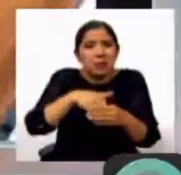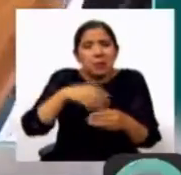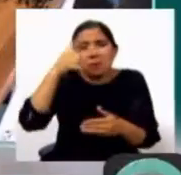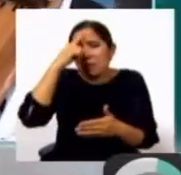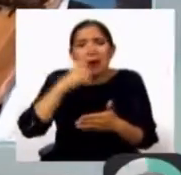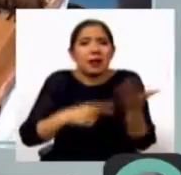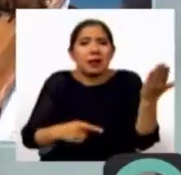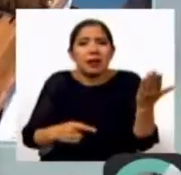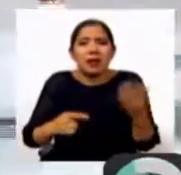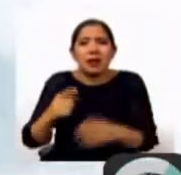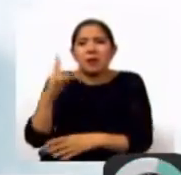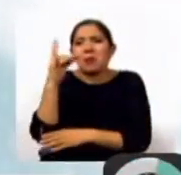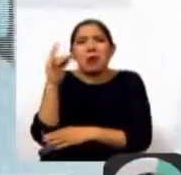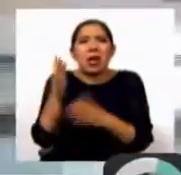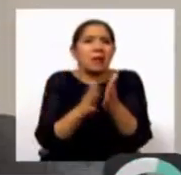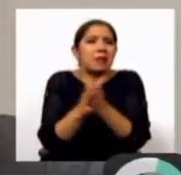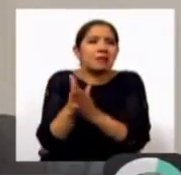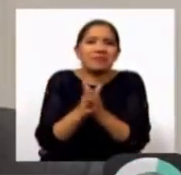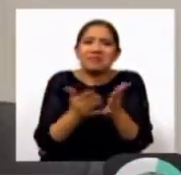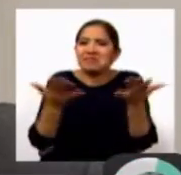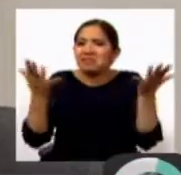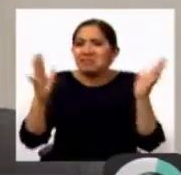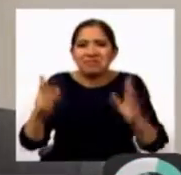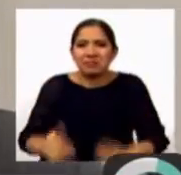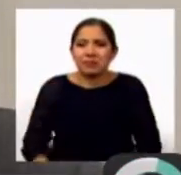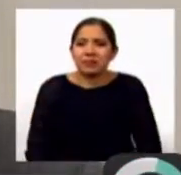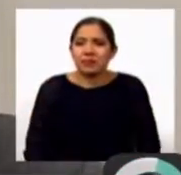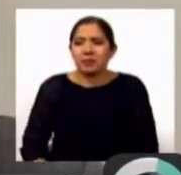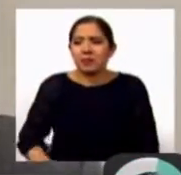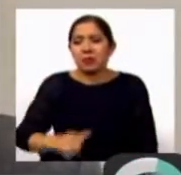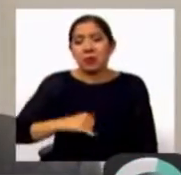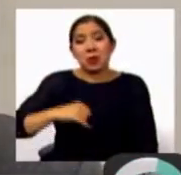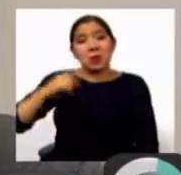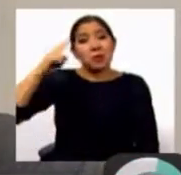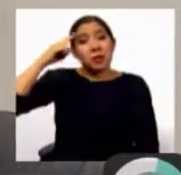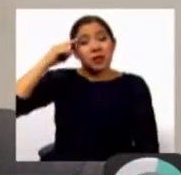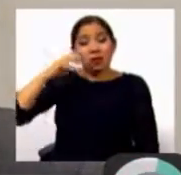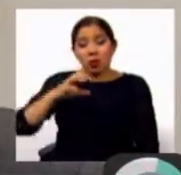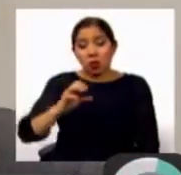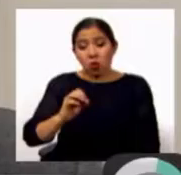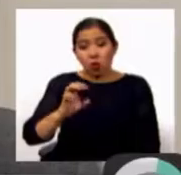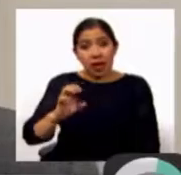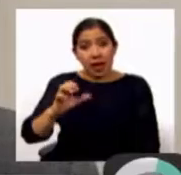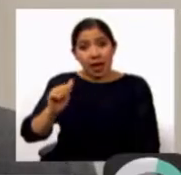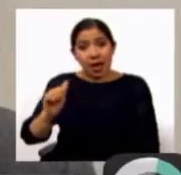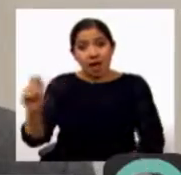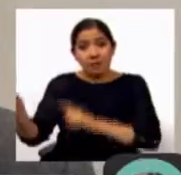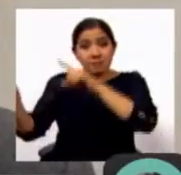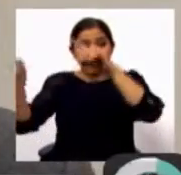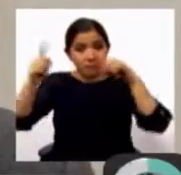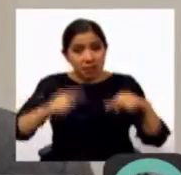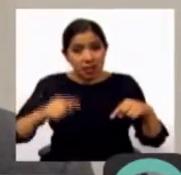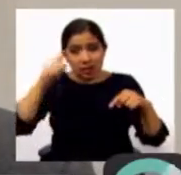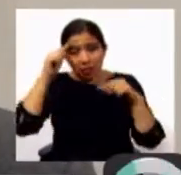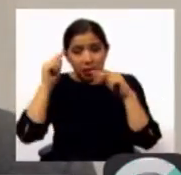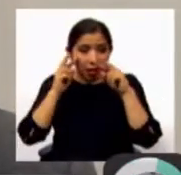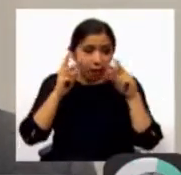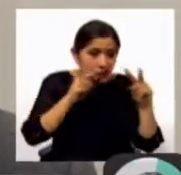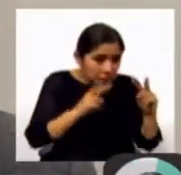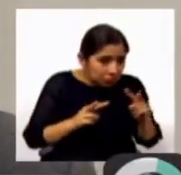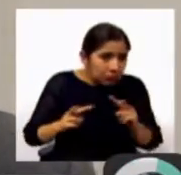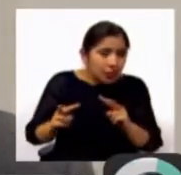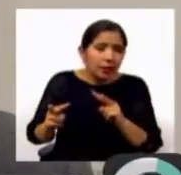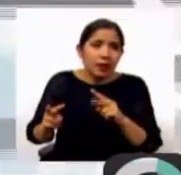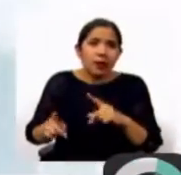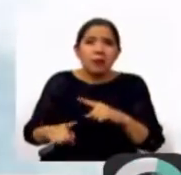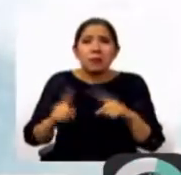incluso ya no tiene ni expectativa. Su venida creo que nos va a dar la garantía, pero en realidad garantía de